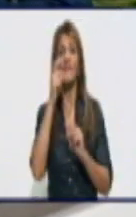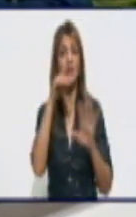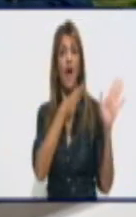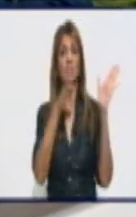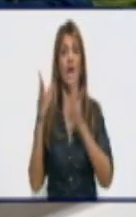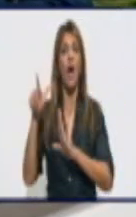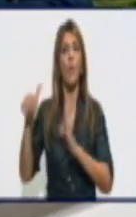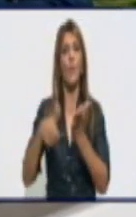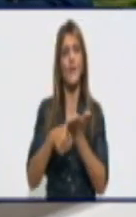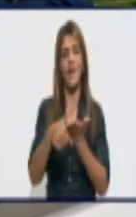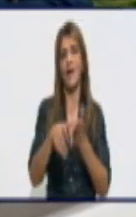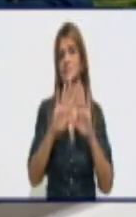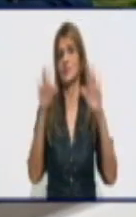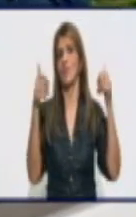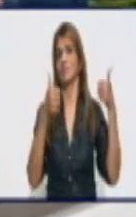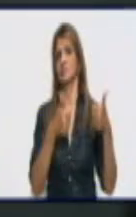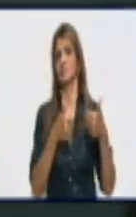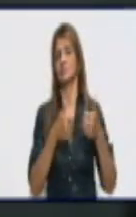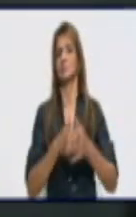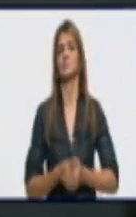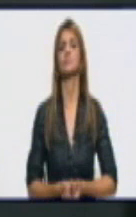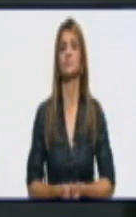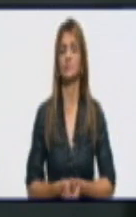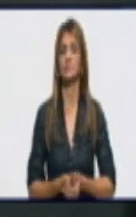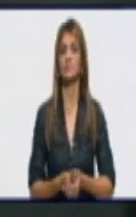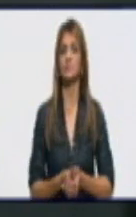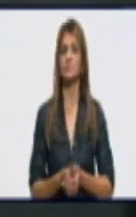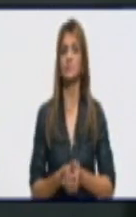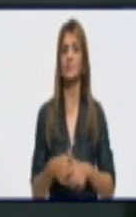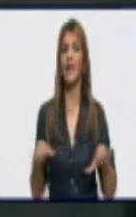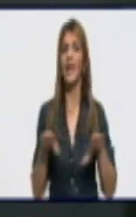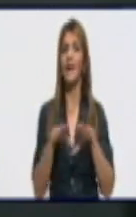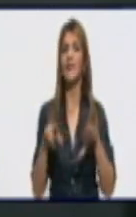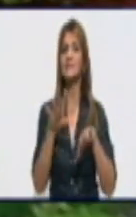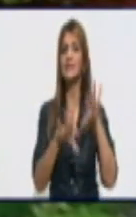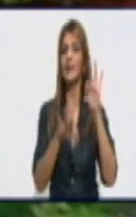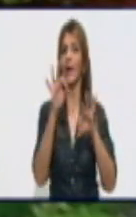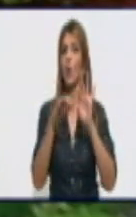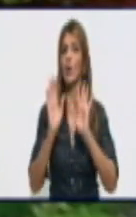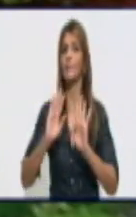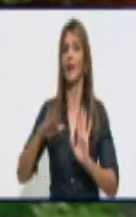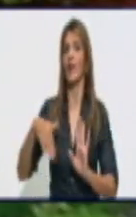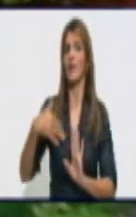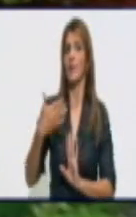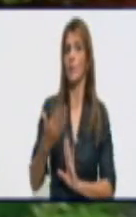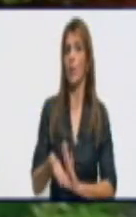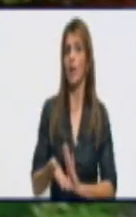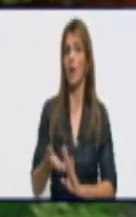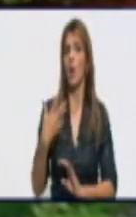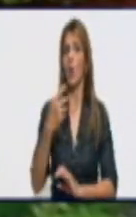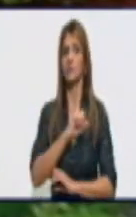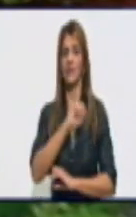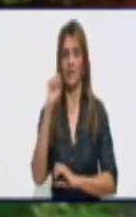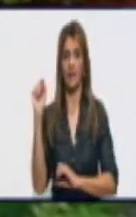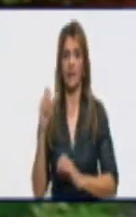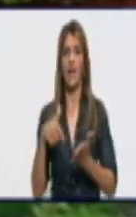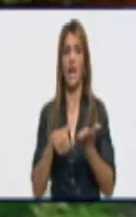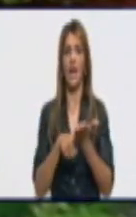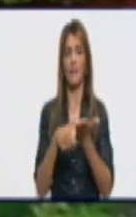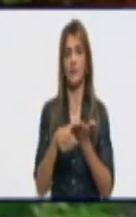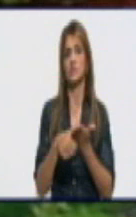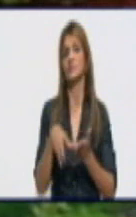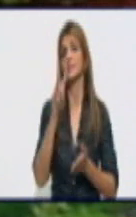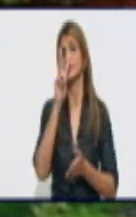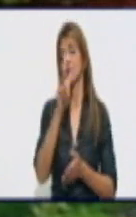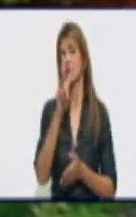$4.000 pesos. No, la base que va a escoger para después obtener la pensión. De $3.50 serían